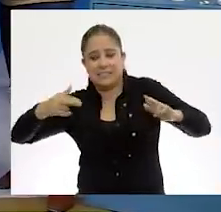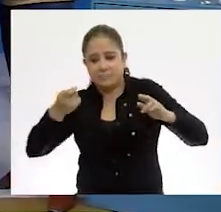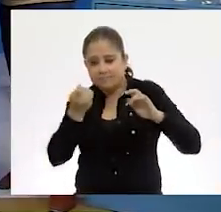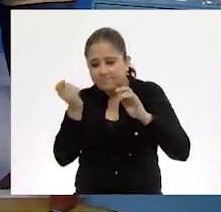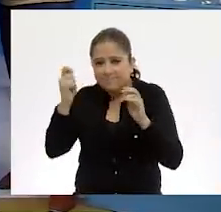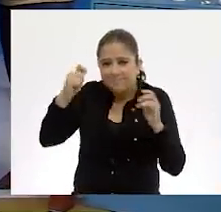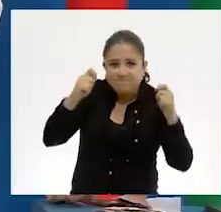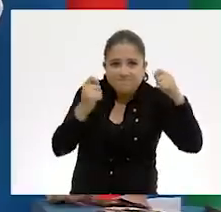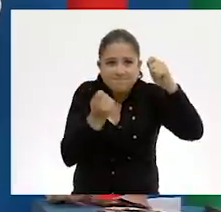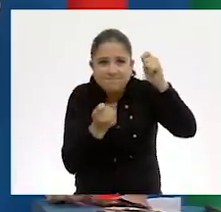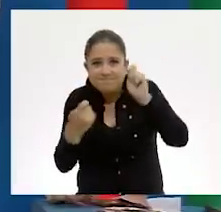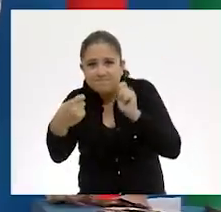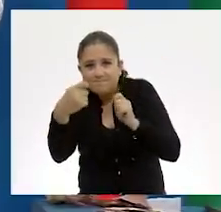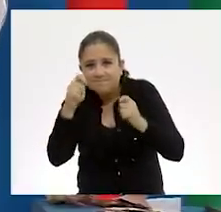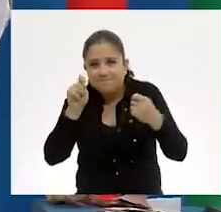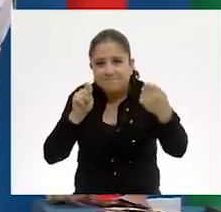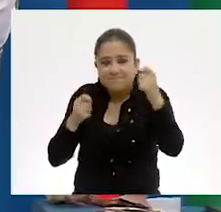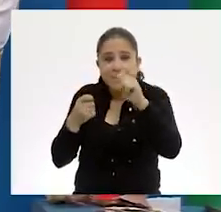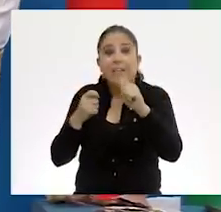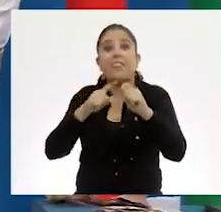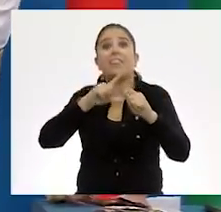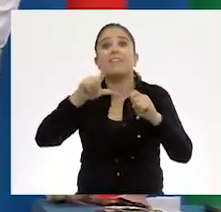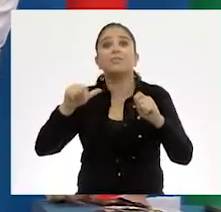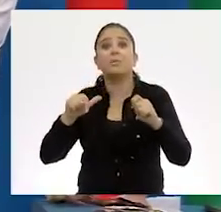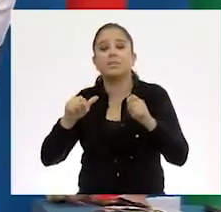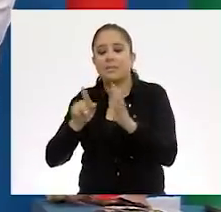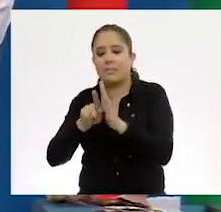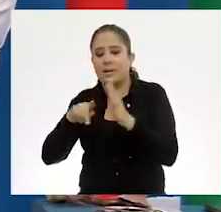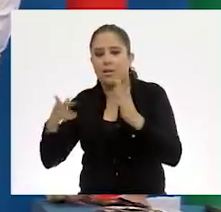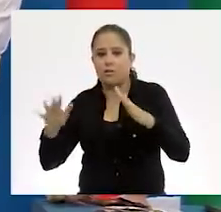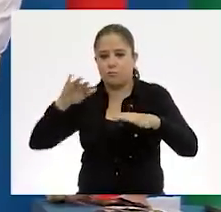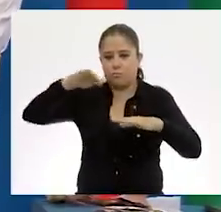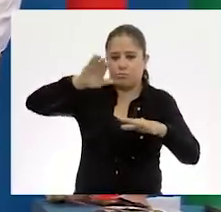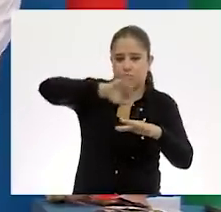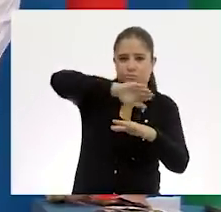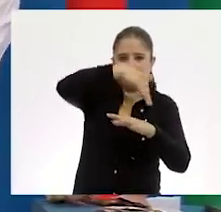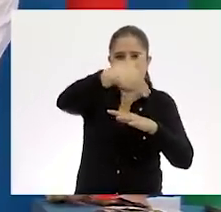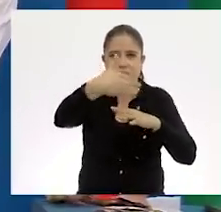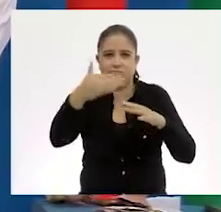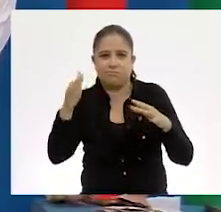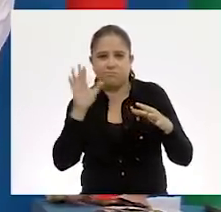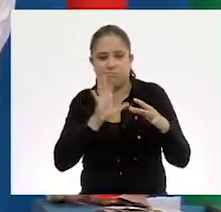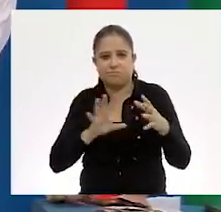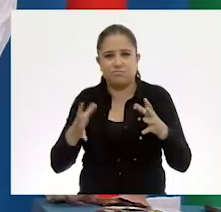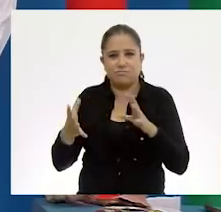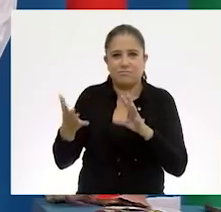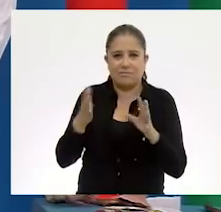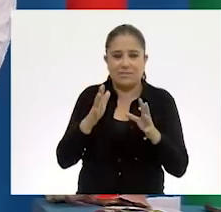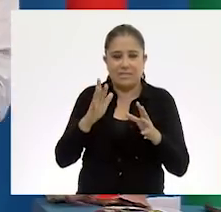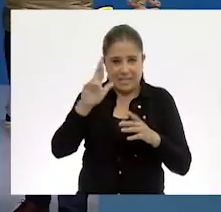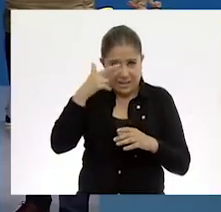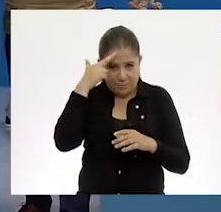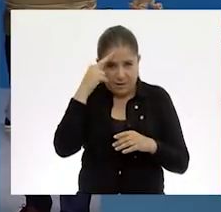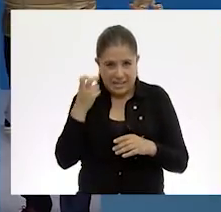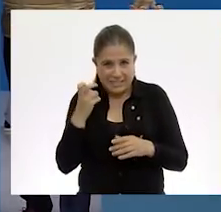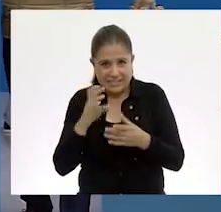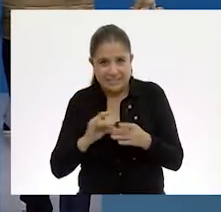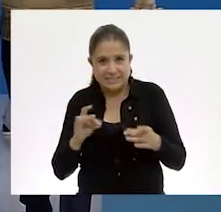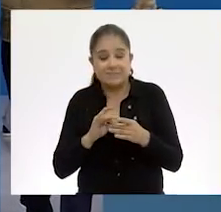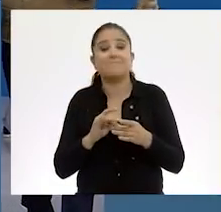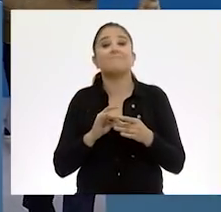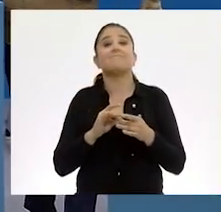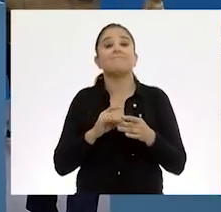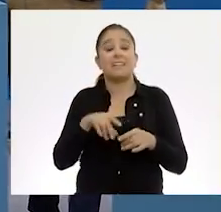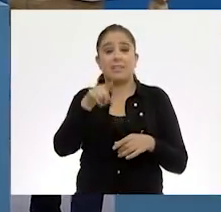forma, este diseño, y después comienza a darle este volumen. Claro. ¿Sí? ¿Te acuerdas de este proceso? Sí, sí, Y bueno, pues